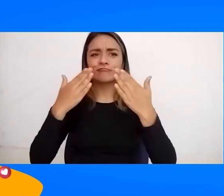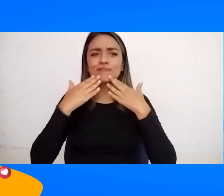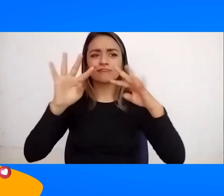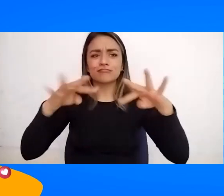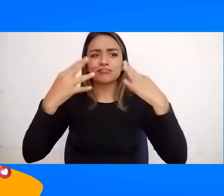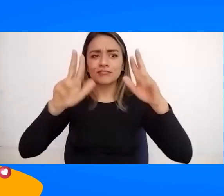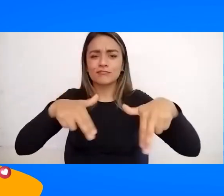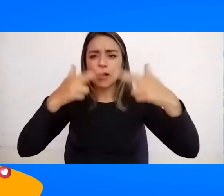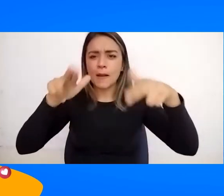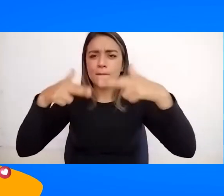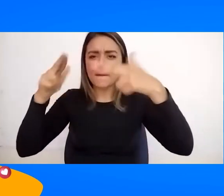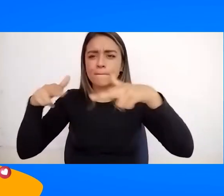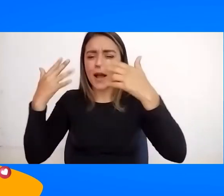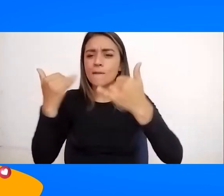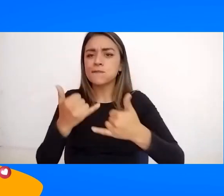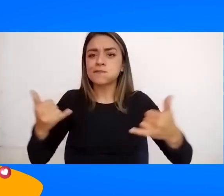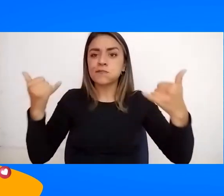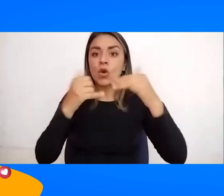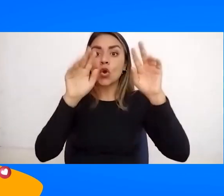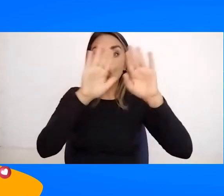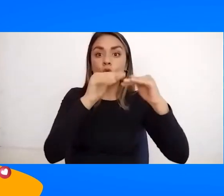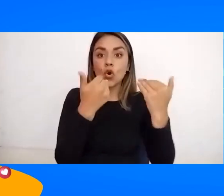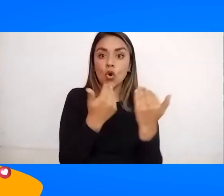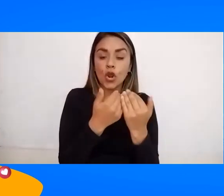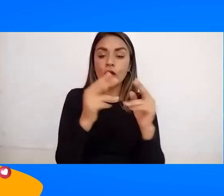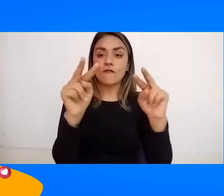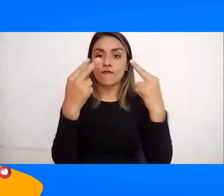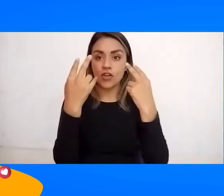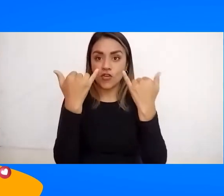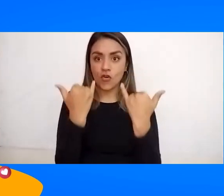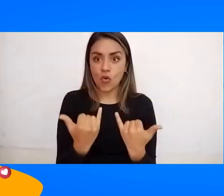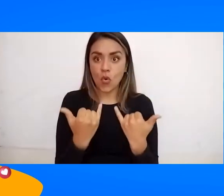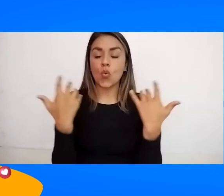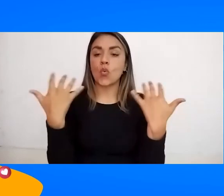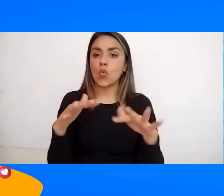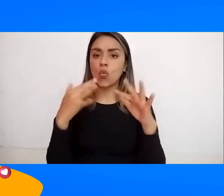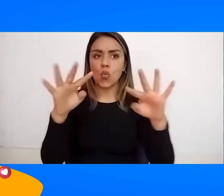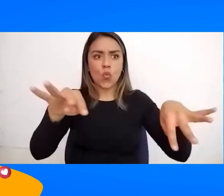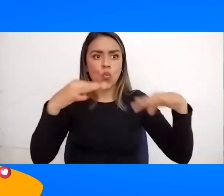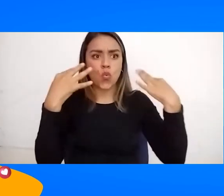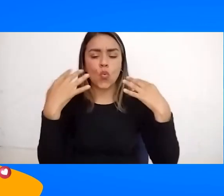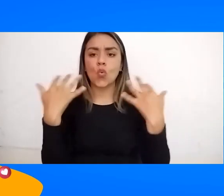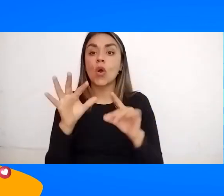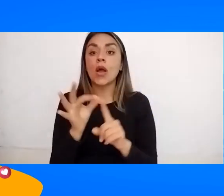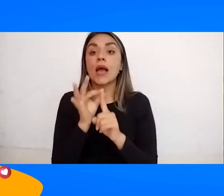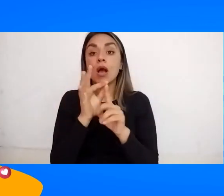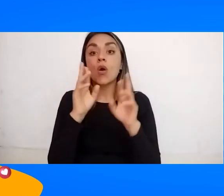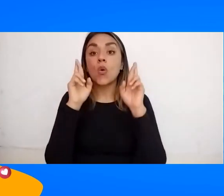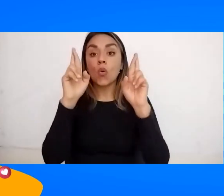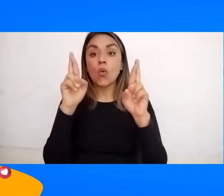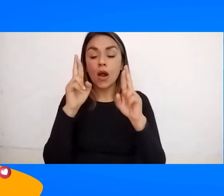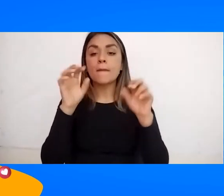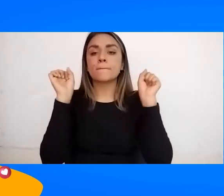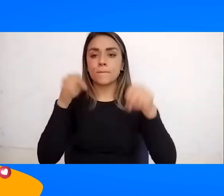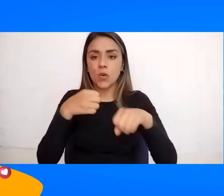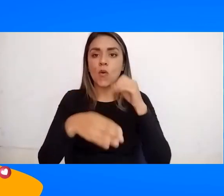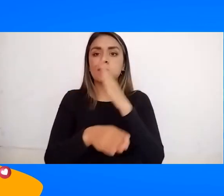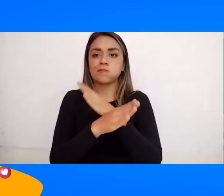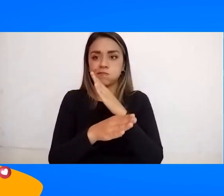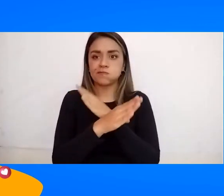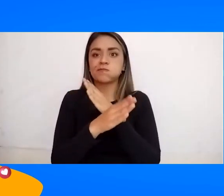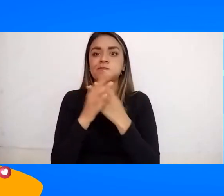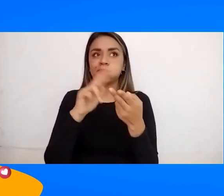conectan Todos los colegios que nos ven hoy Tuvimos una gran audiencia Esperamos que se sigan conectando A nuestras